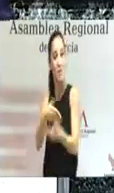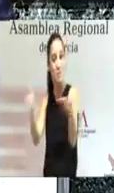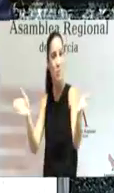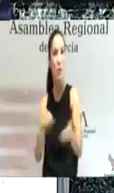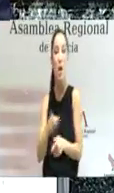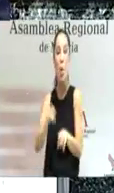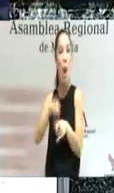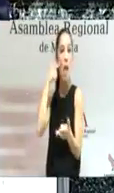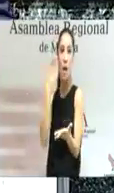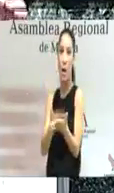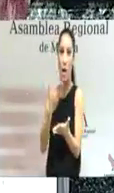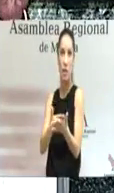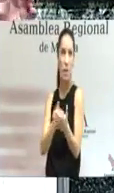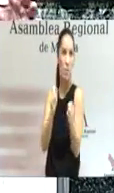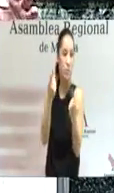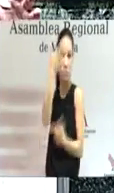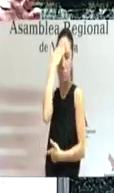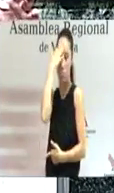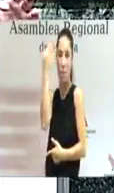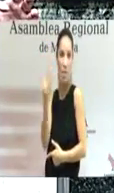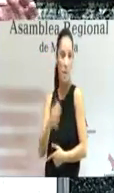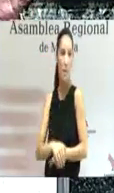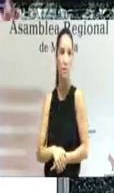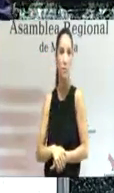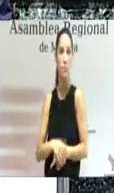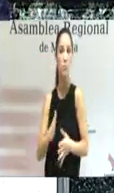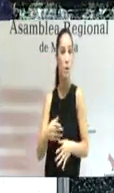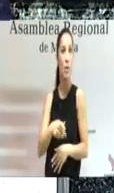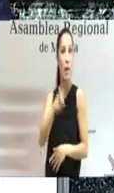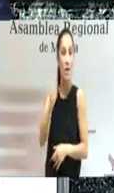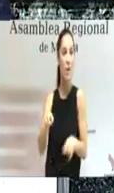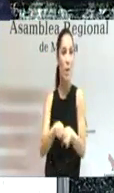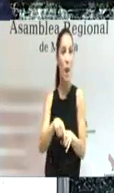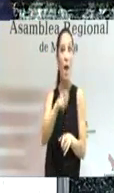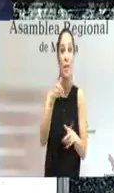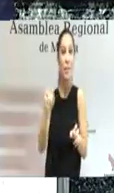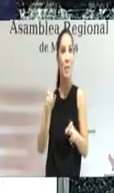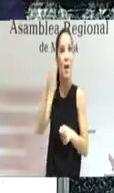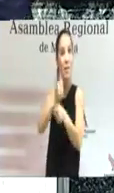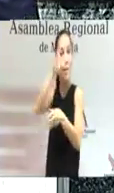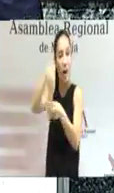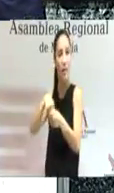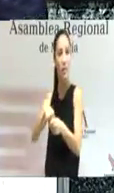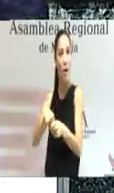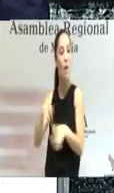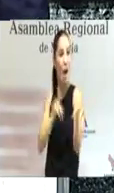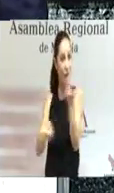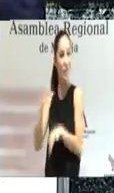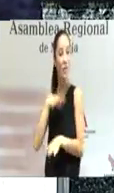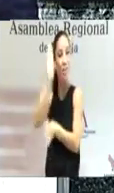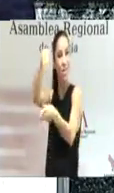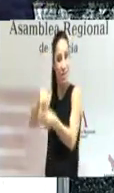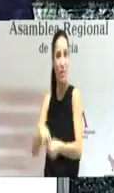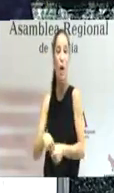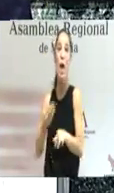mayores garantías y que de esta forma sea atractivo para los operadores. Para ello ha sido preciso realizar un